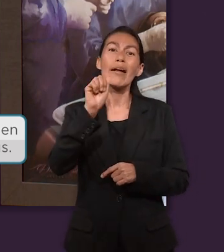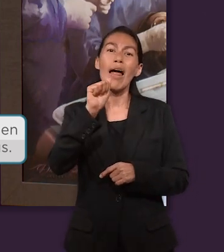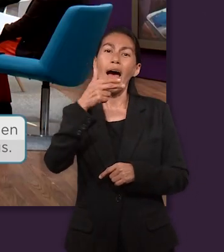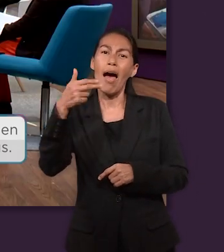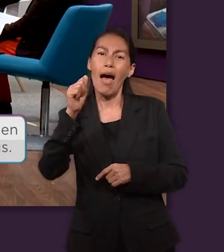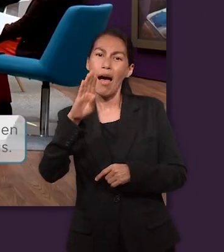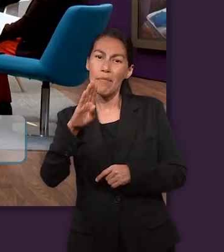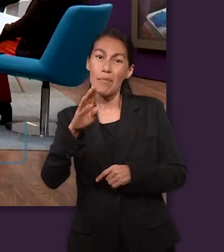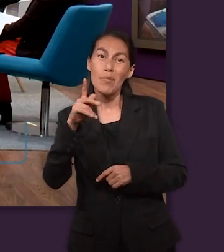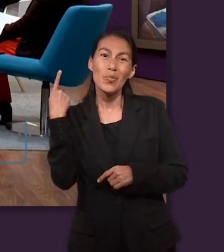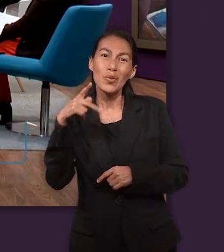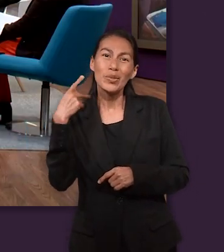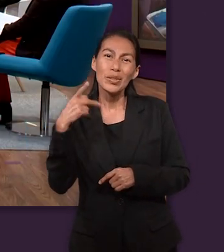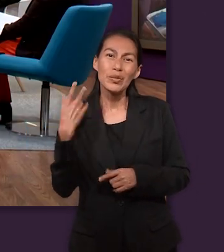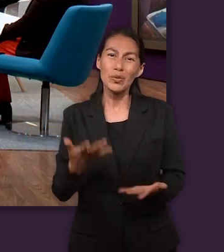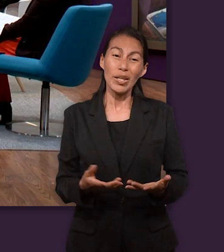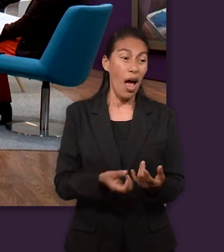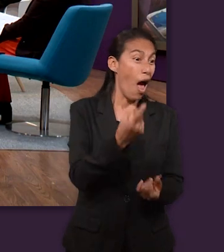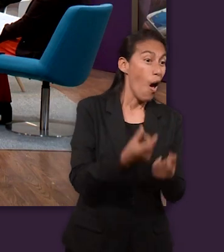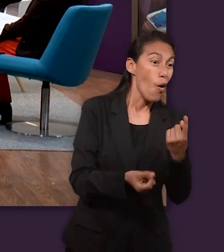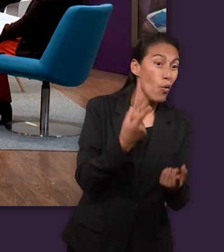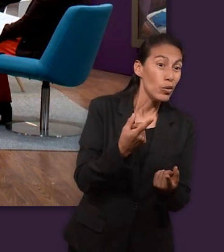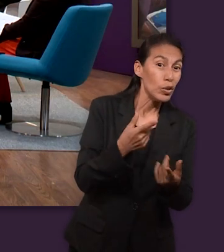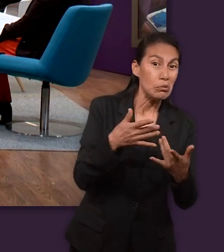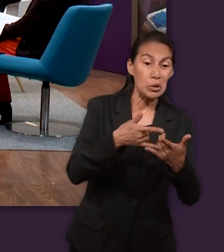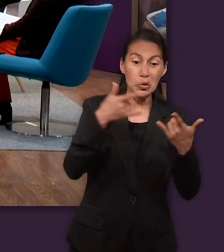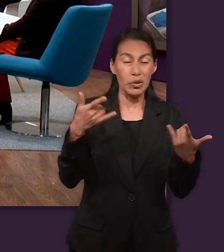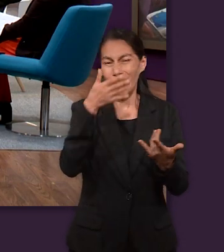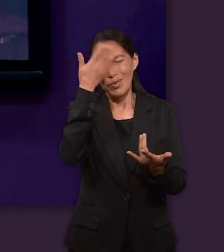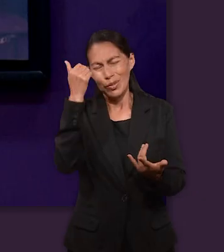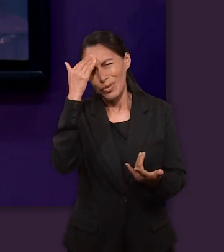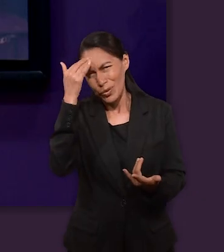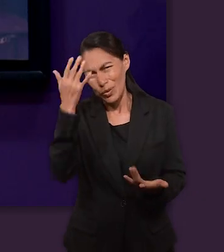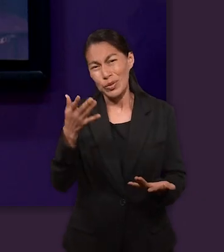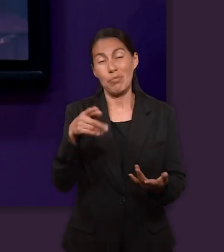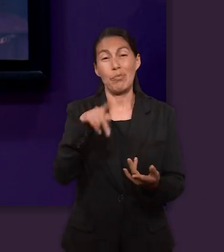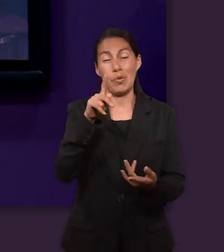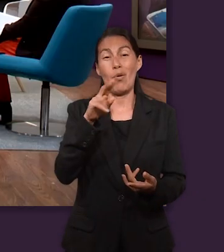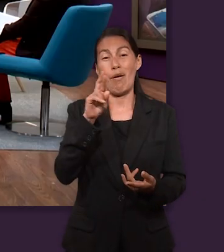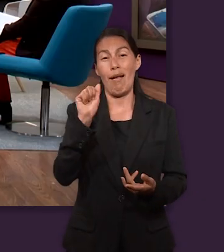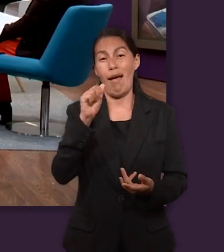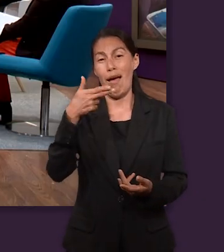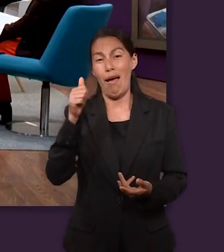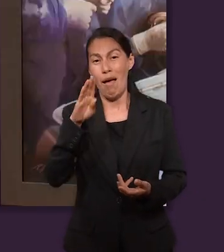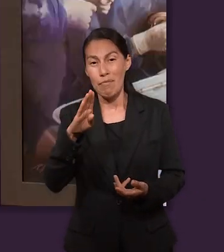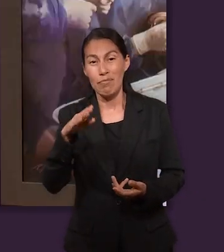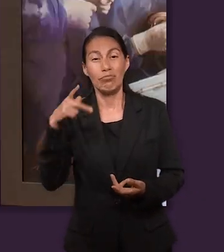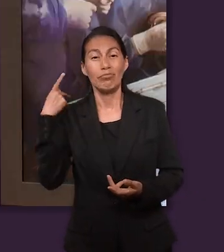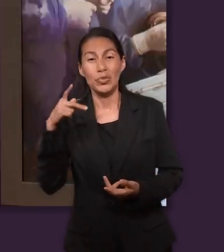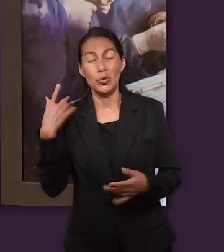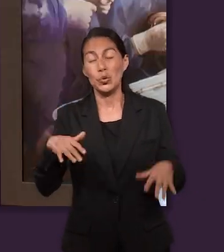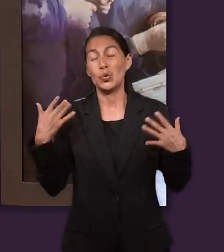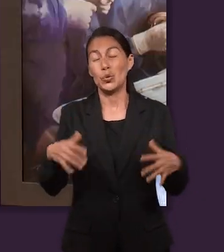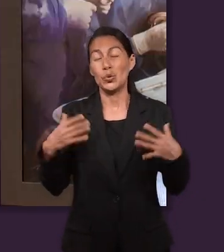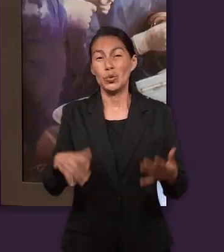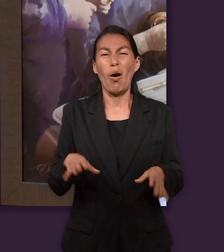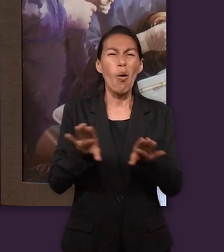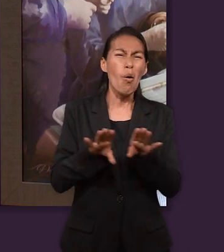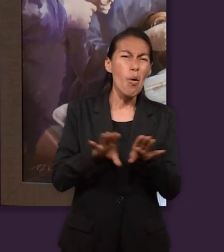Y así suciadamente va la historia. Una prostituta, Raab, digo, por los amigos que no han oído la historia. O sea, es interesante cómo la